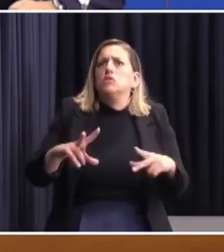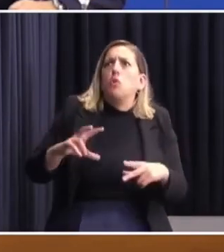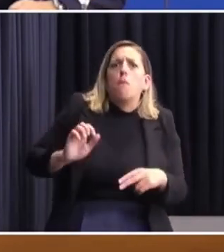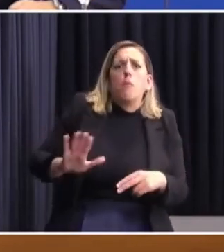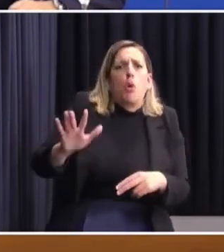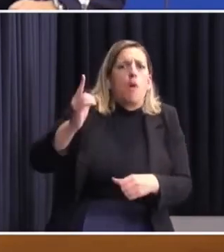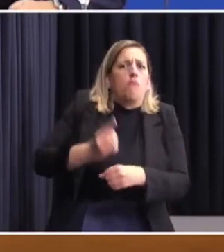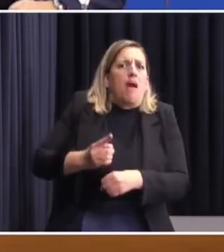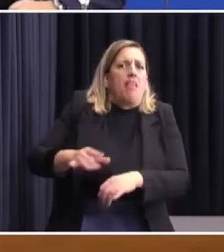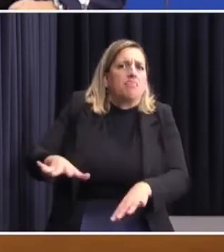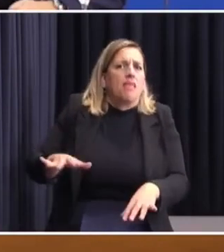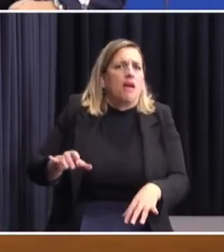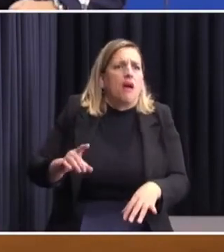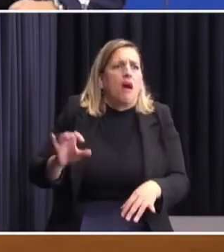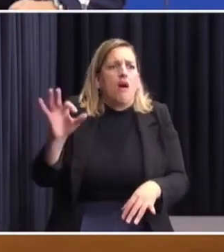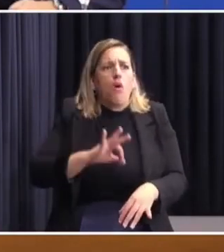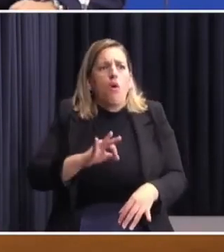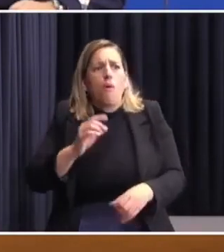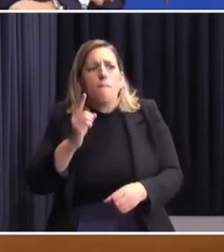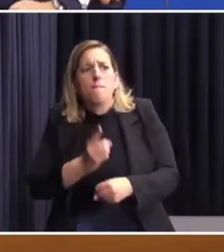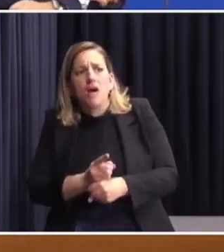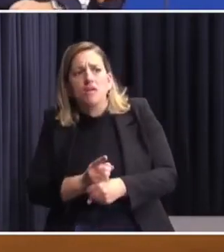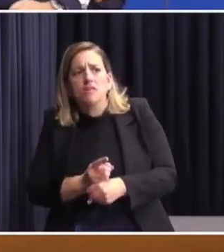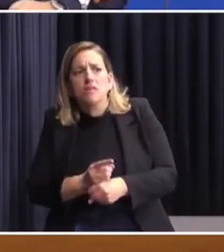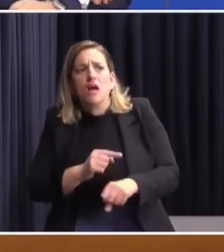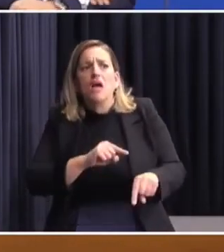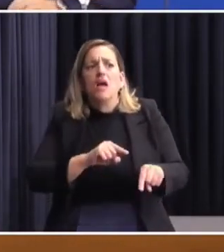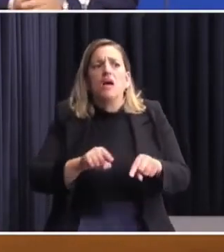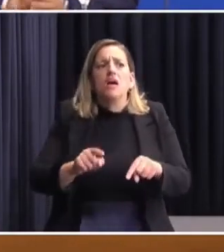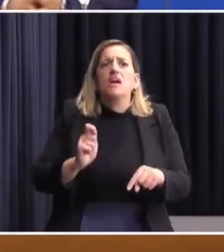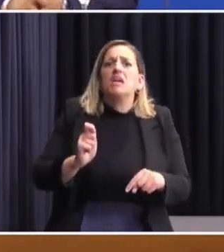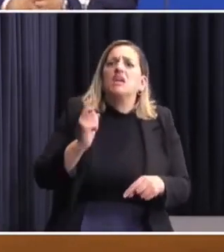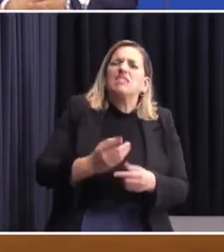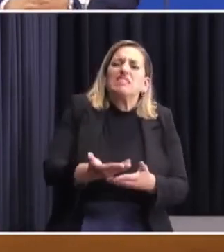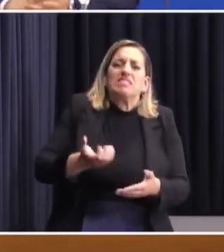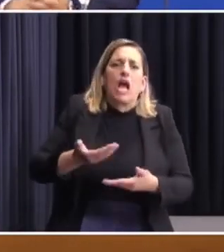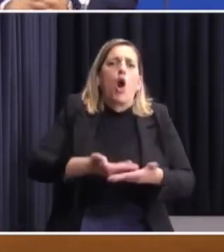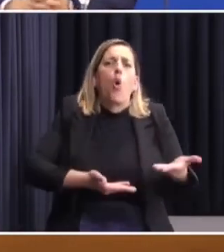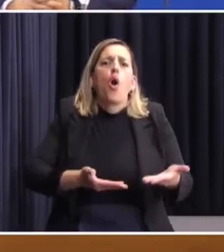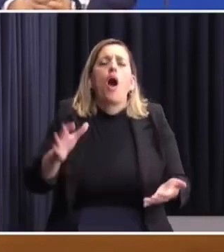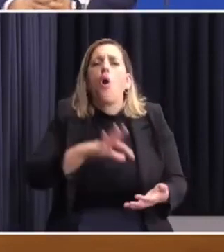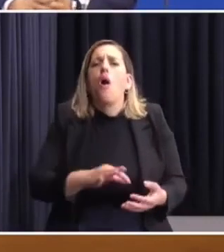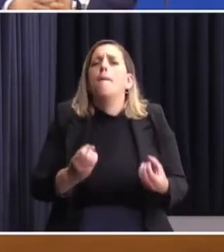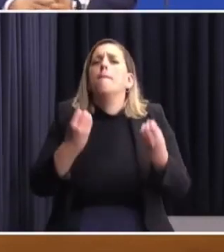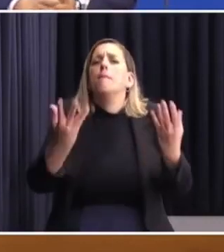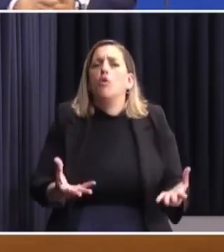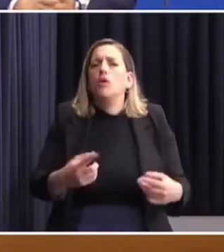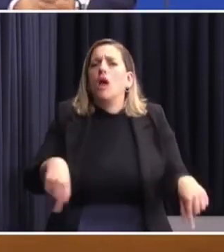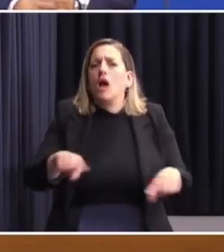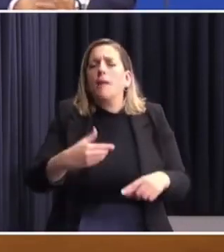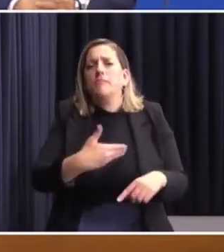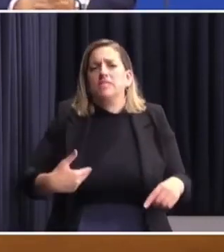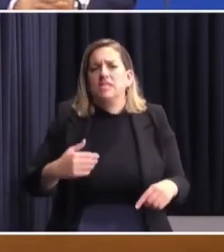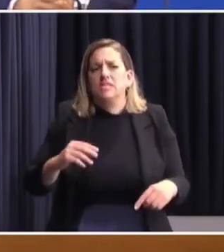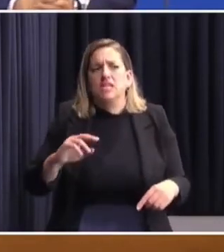cuenta, si actuó bajo la tutela o la dirección de alguien en retirar eso, y por qué en definitiva en Presidencia de la